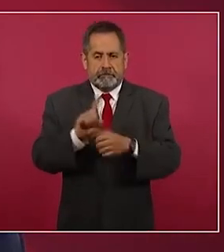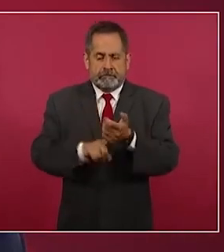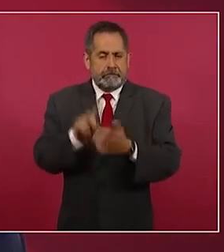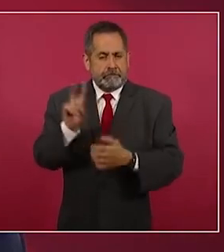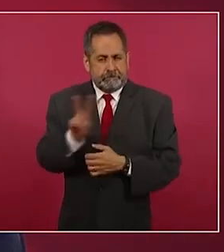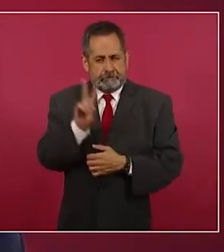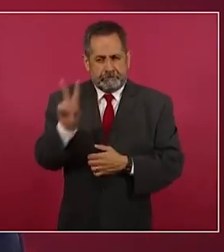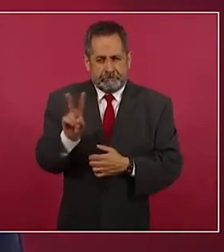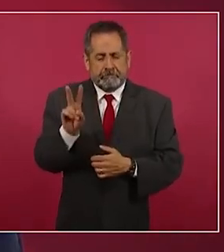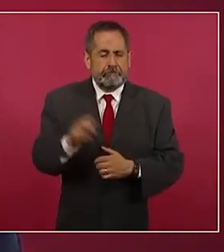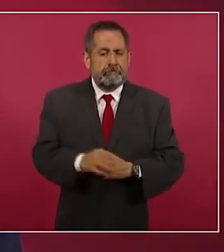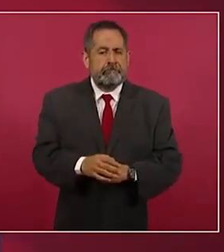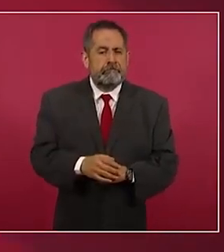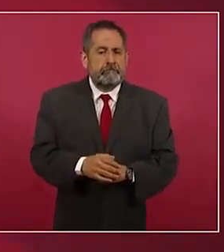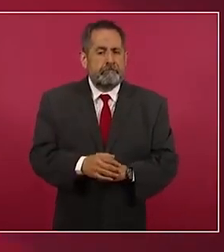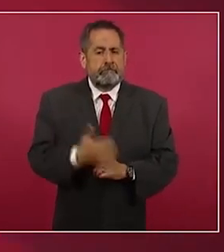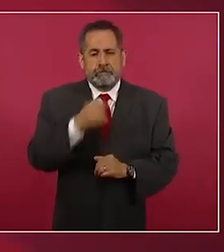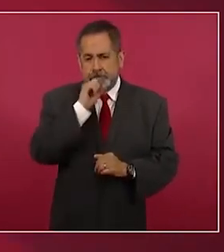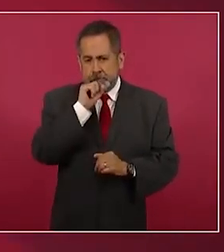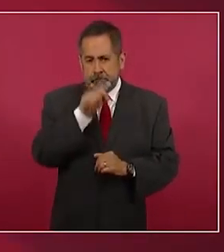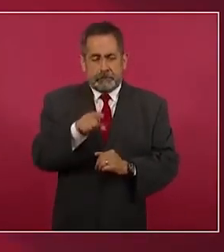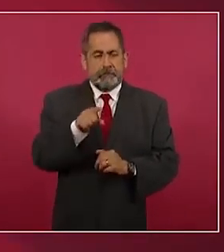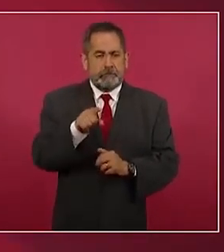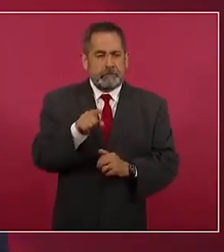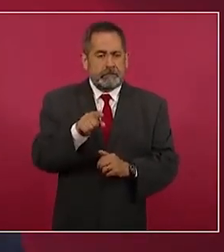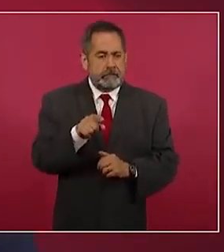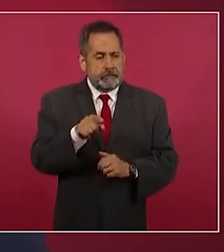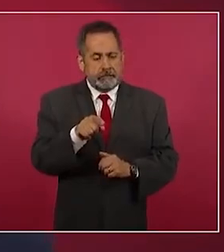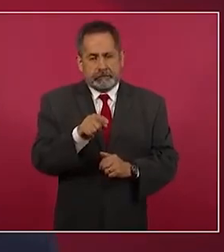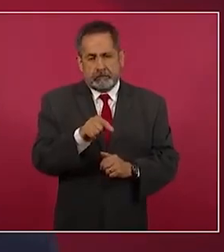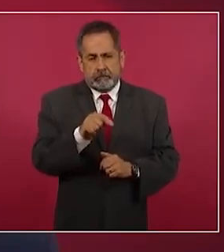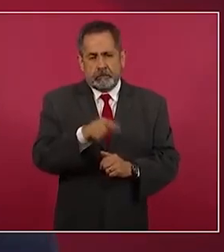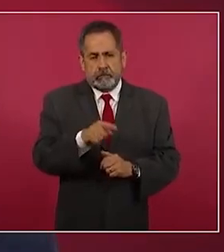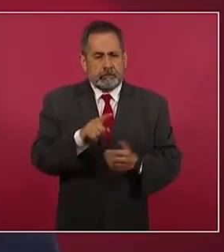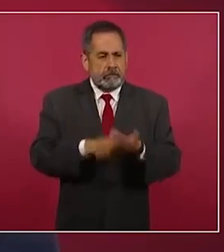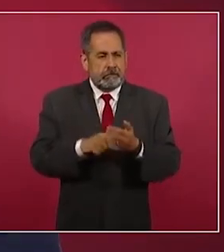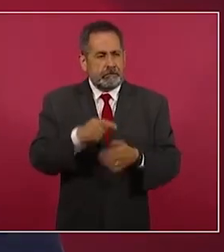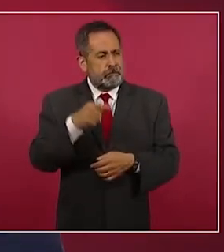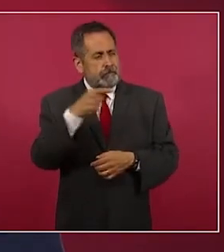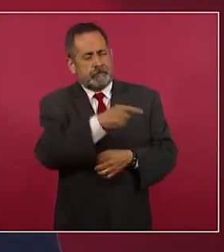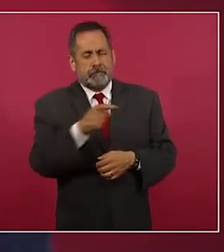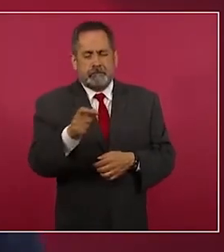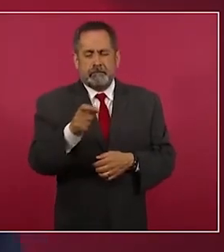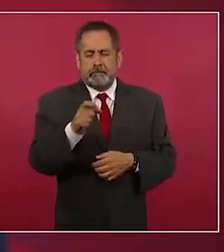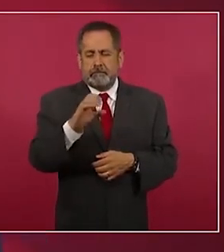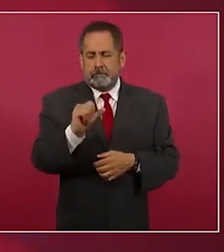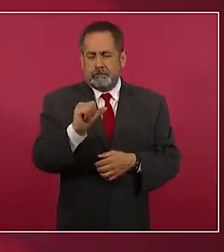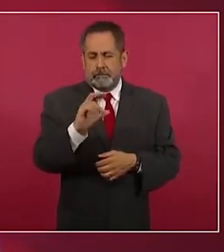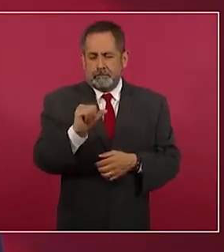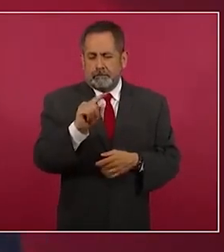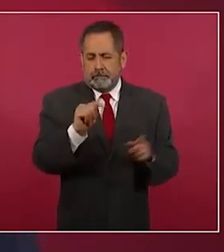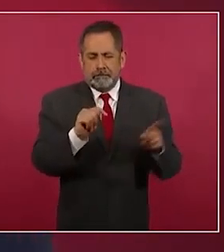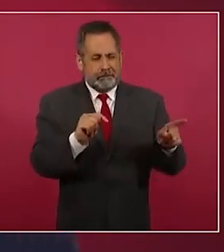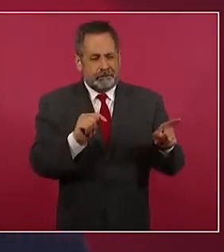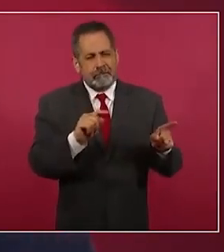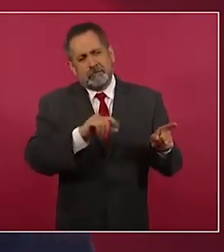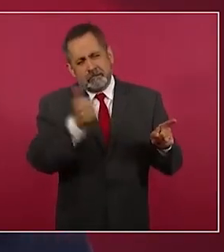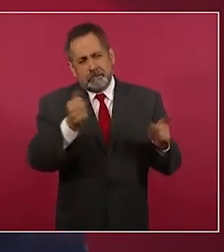Y lo de Xcaret y unos artículos